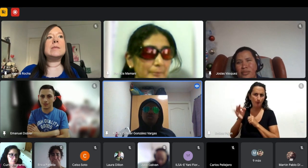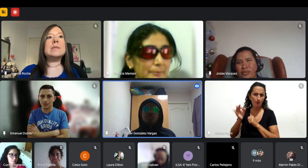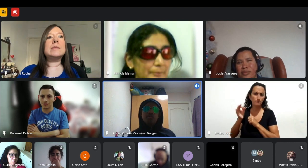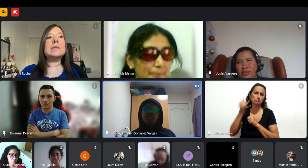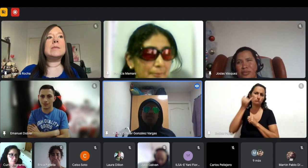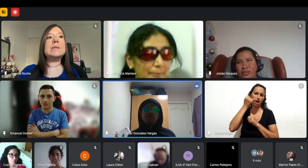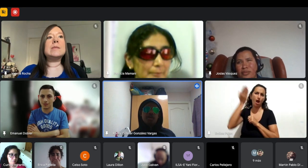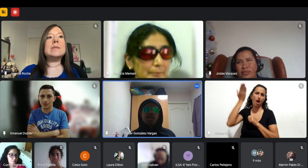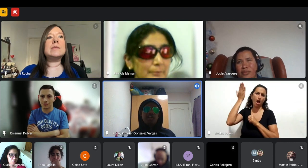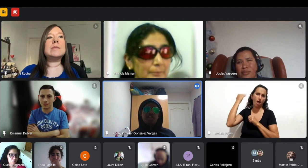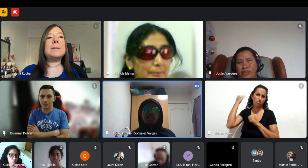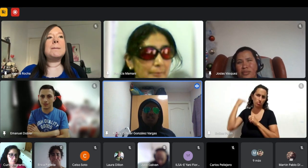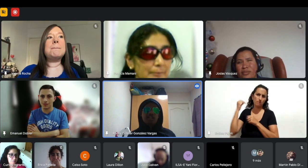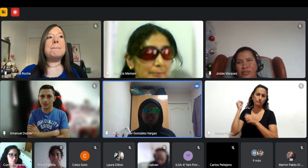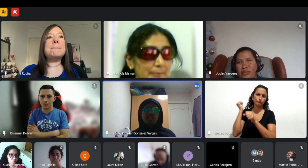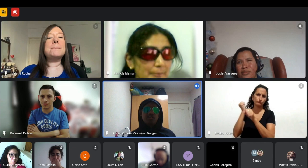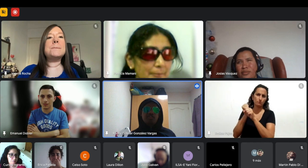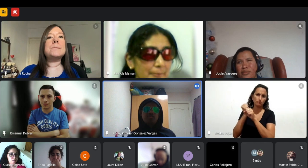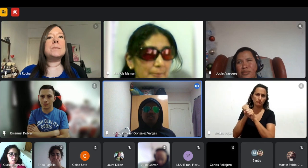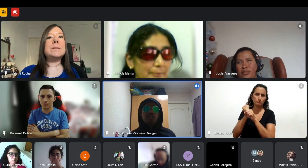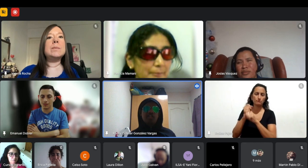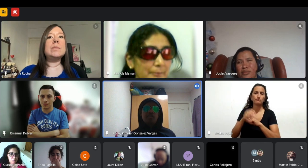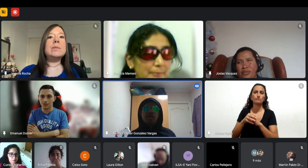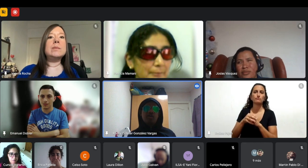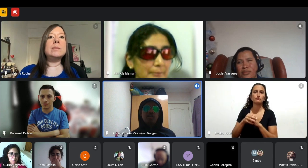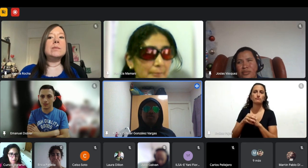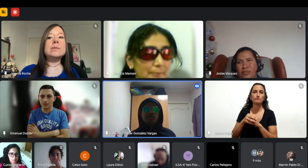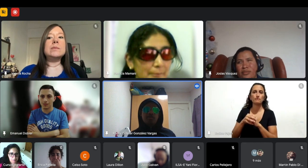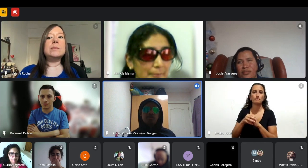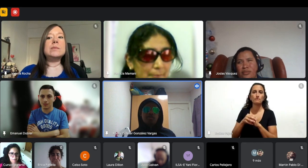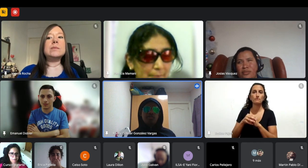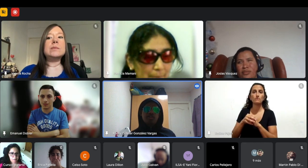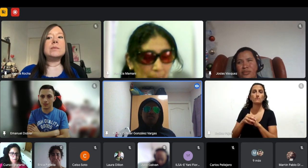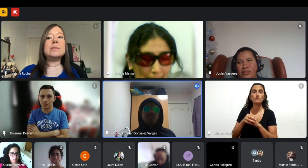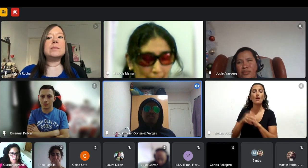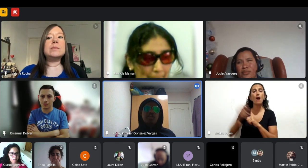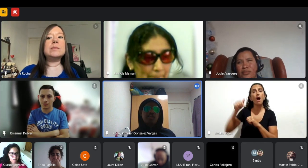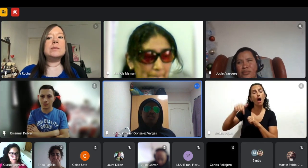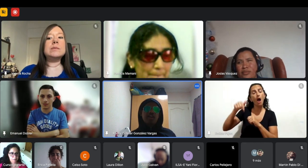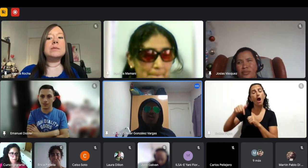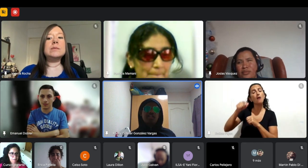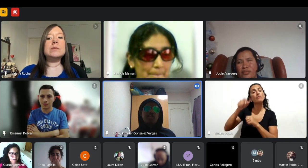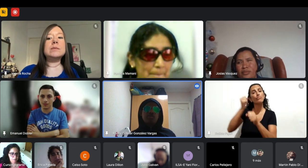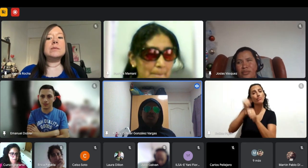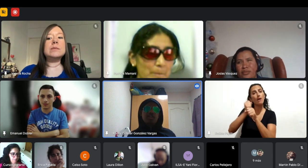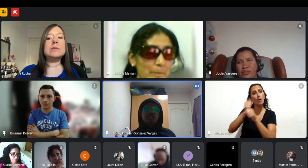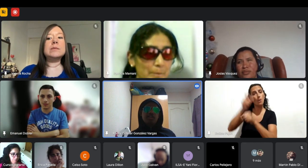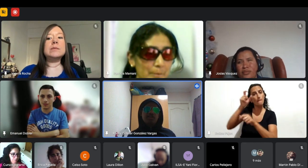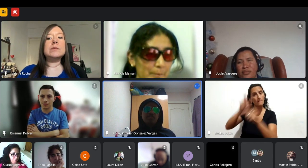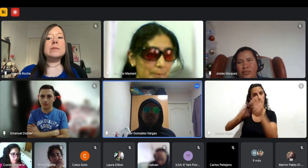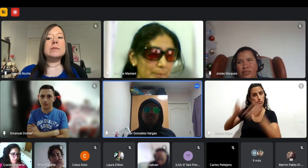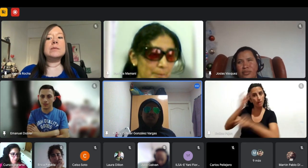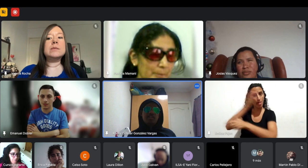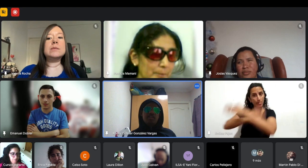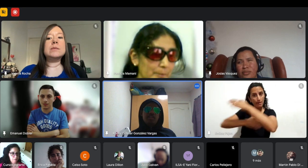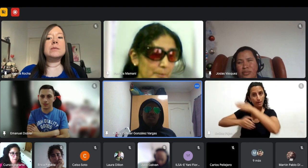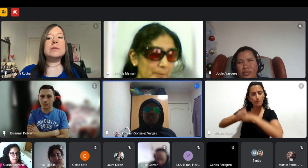mucho movimiento ahí en esa zona de trabajo aquí para personas con discapacidad han dicho que